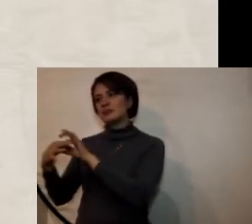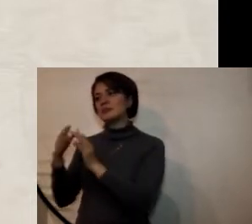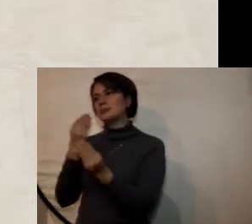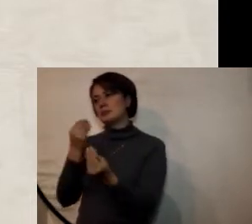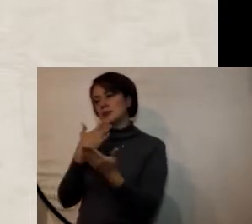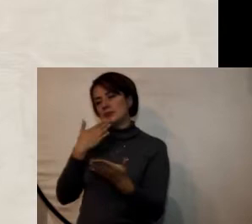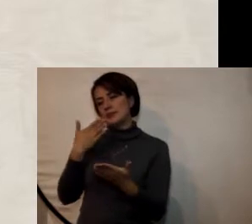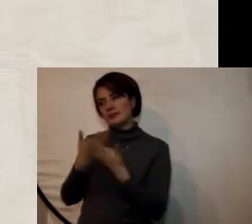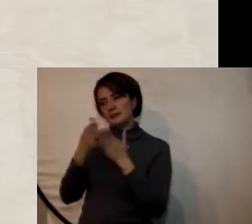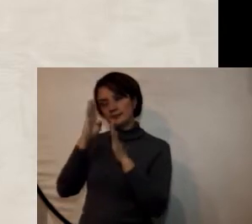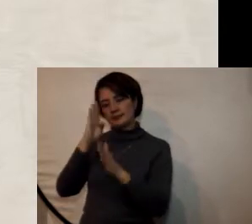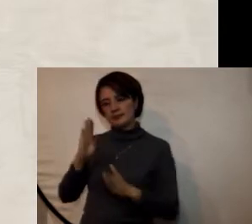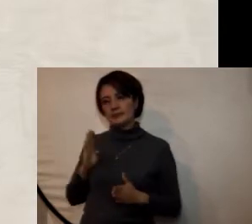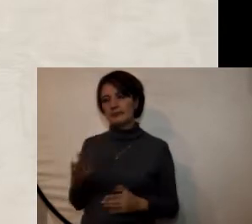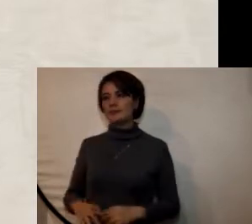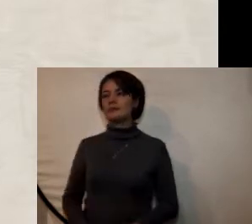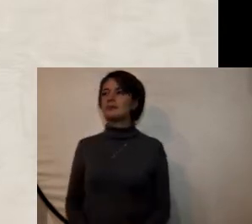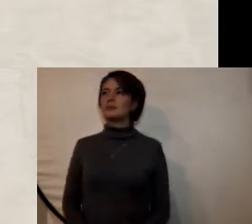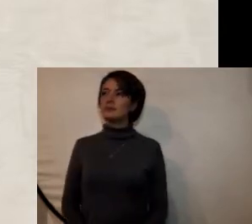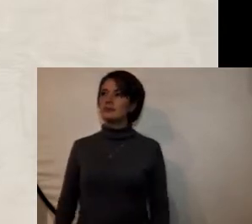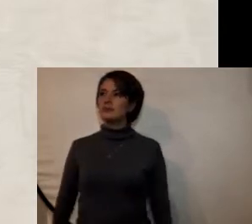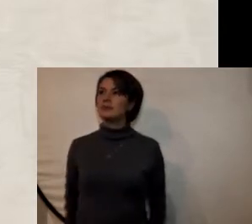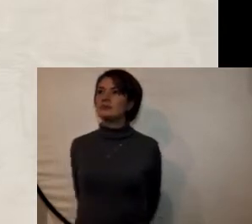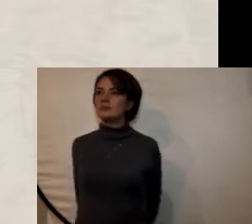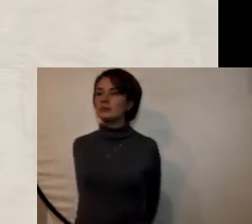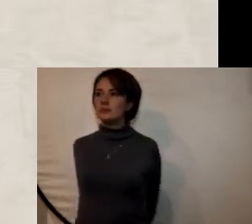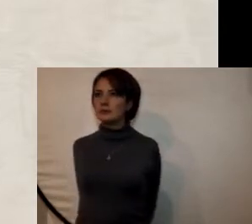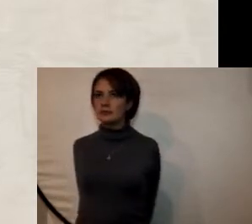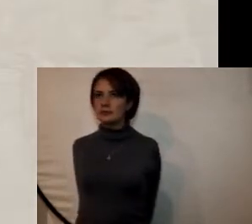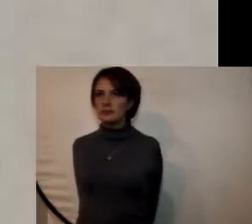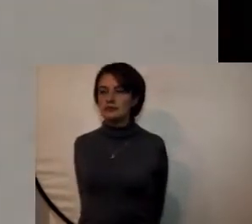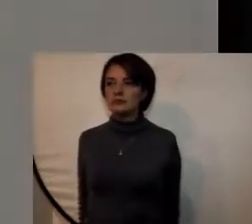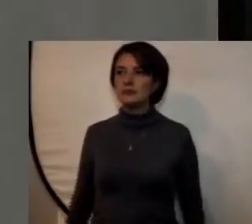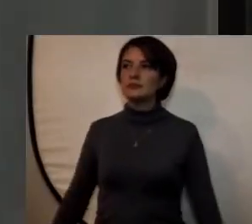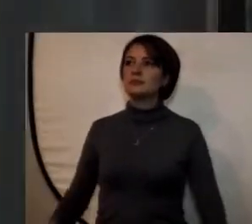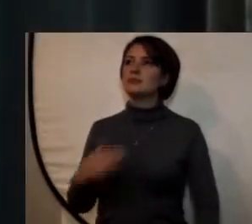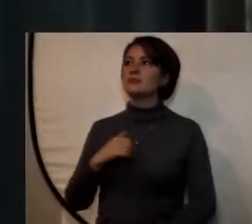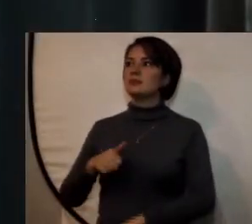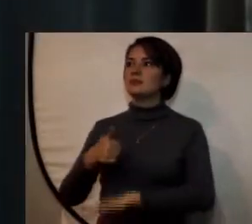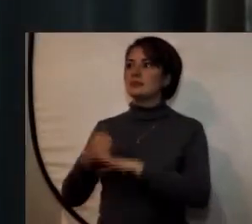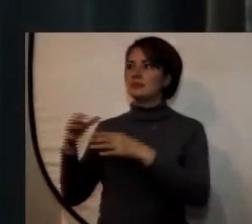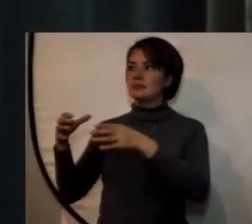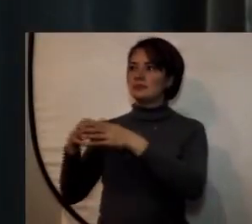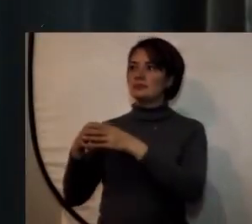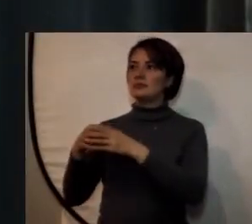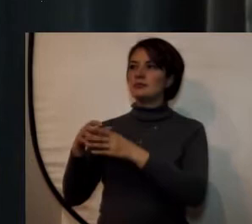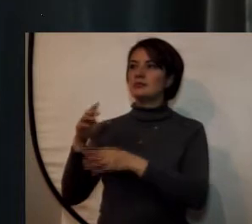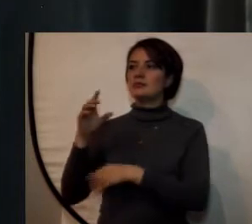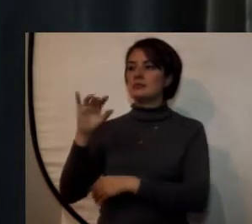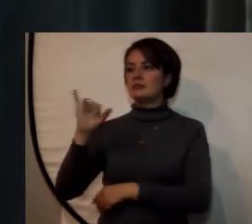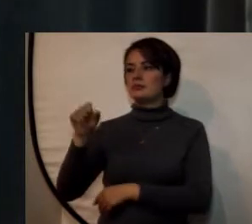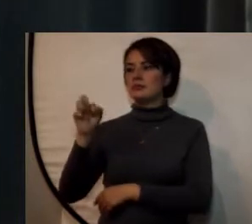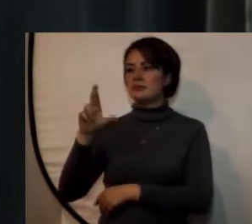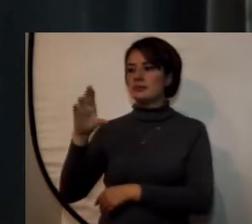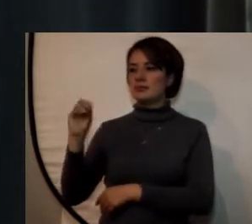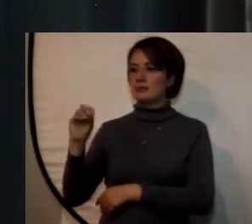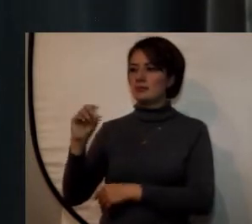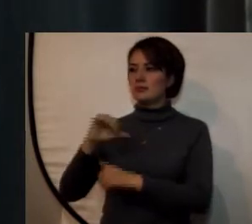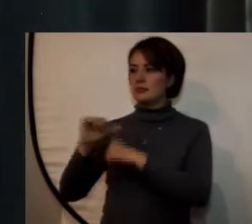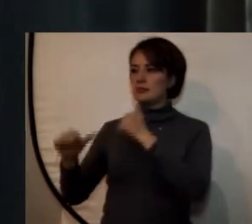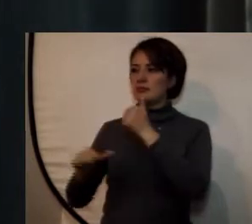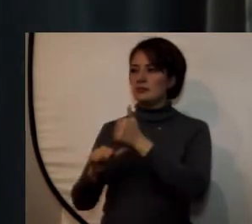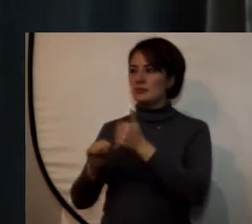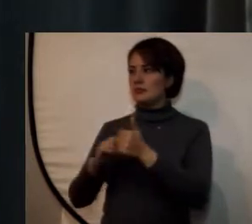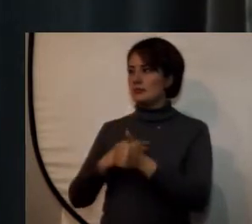gracias por su atención responde el mayor general de la reserva activa Jairo Alfonso Aponte Prieto vicerector